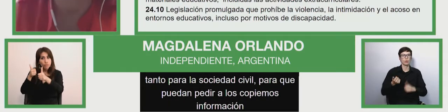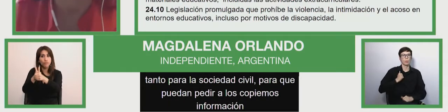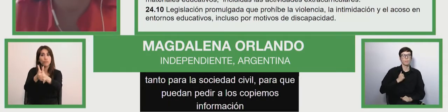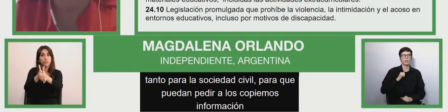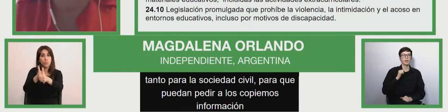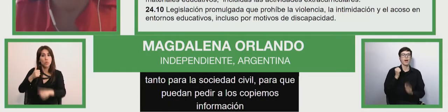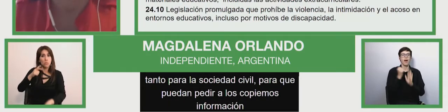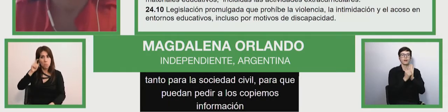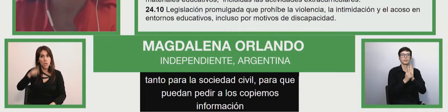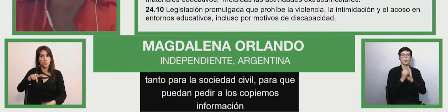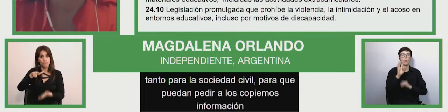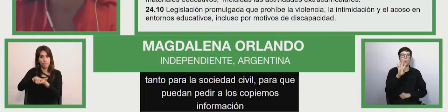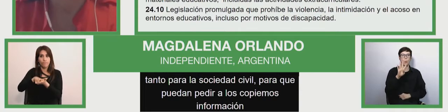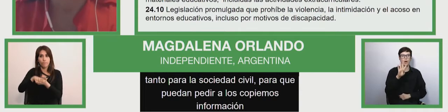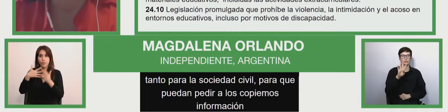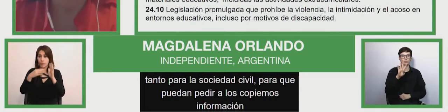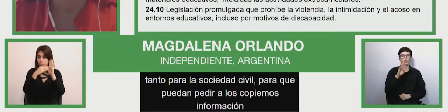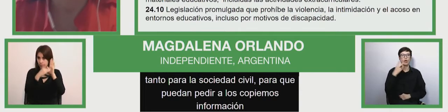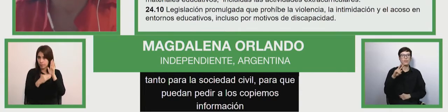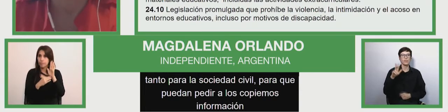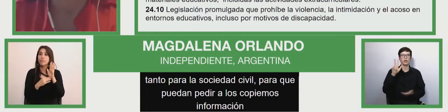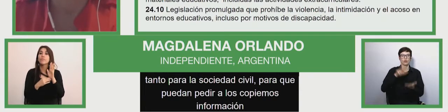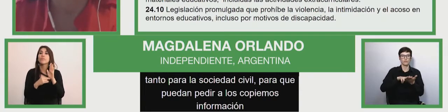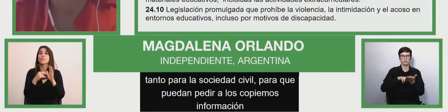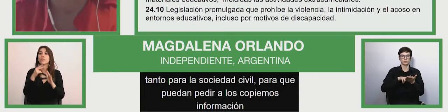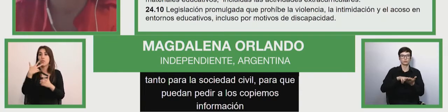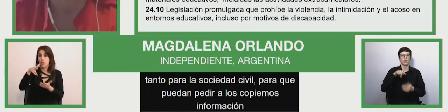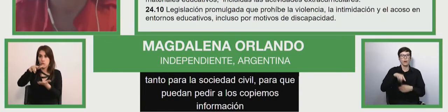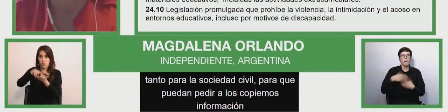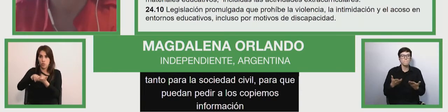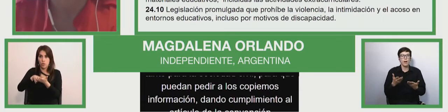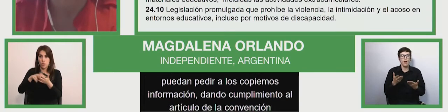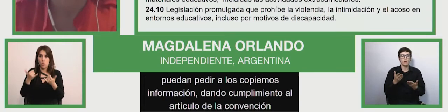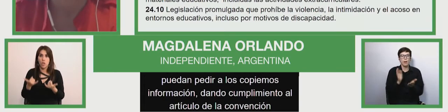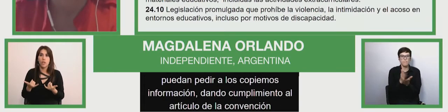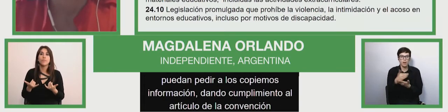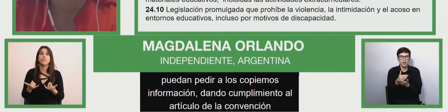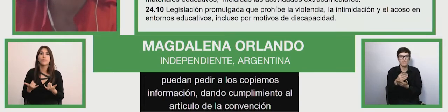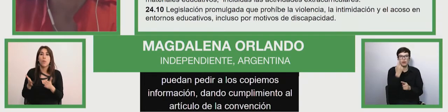.3 de la Convención, como para la propia planificación de los ministerios.